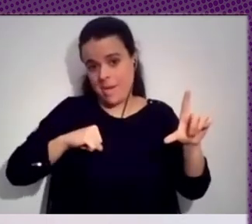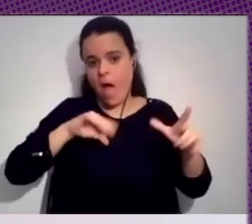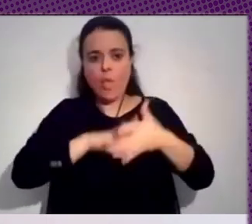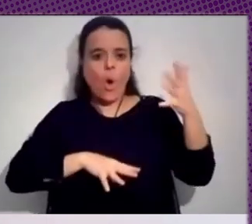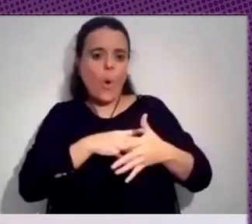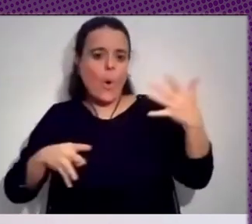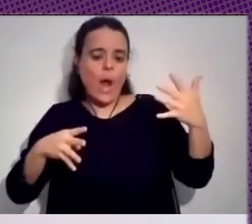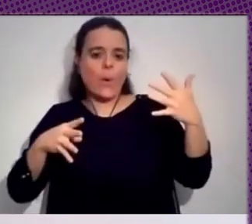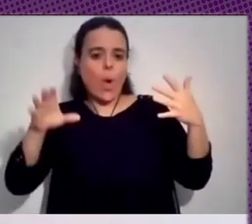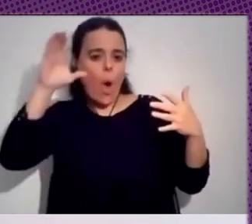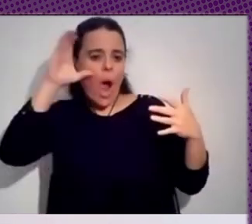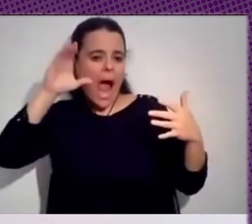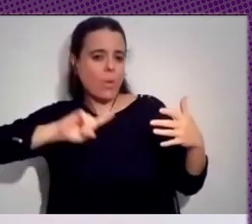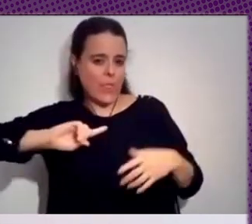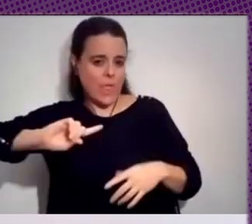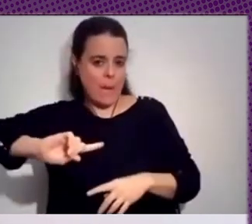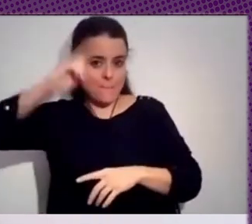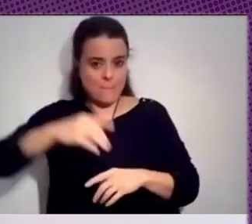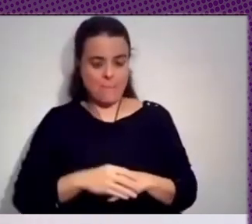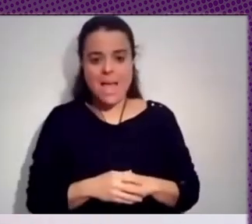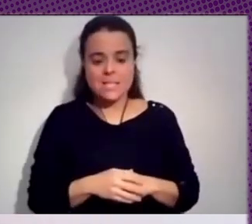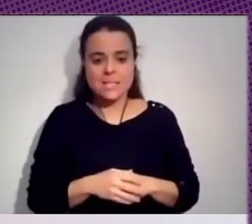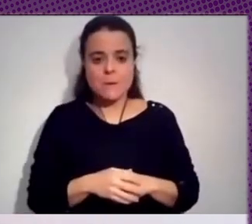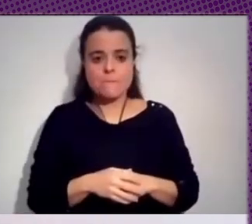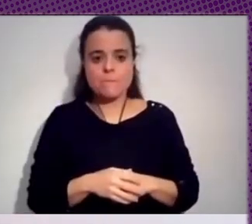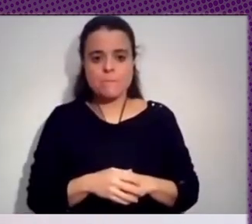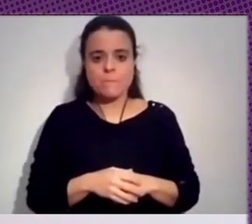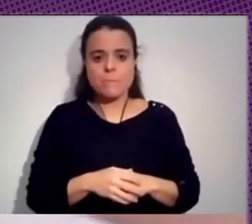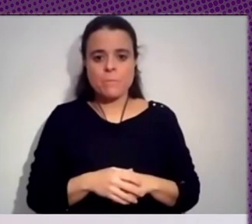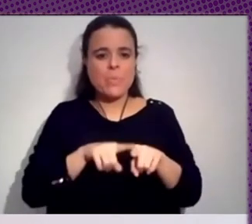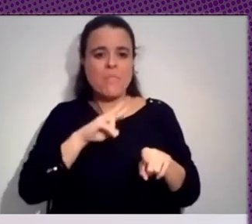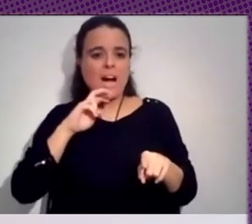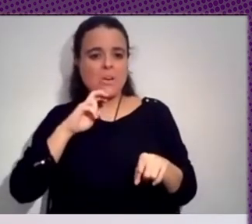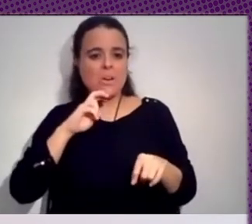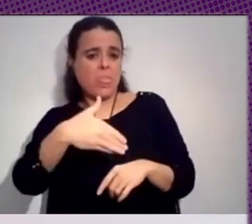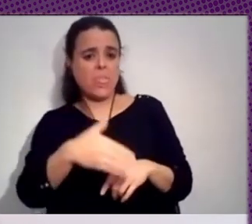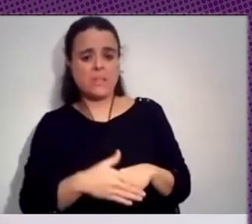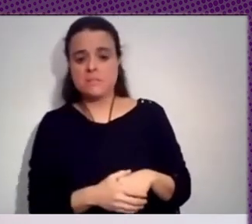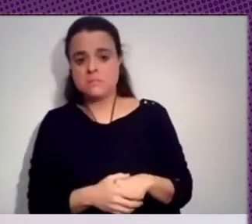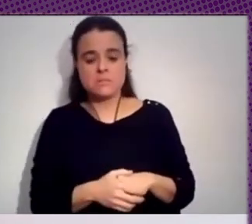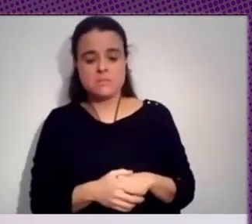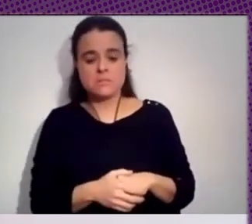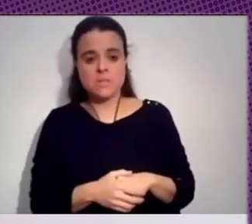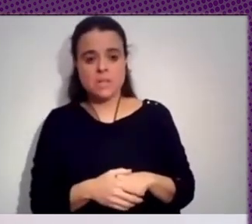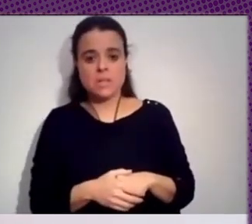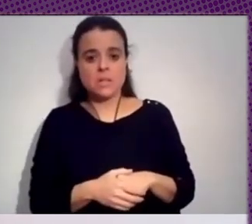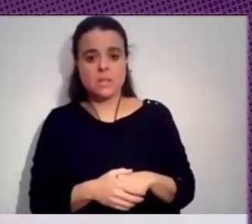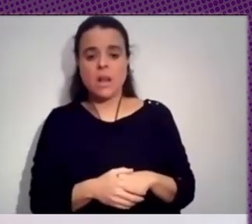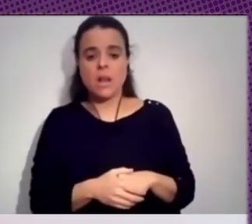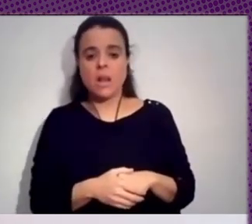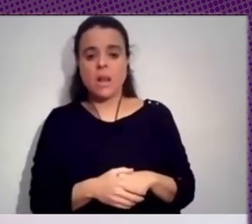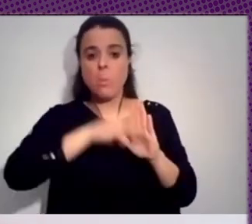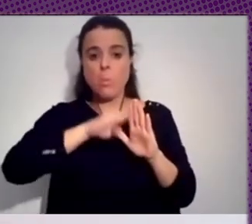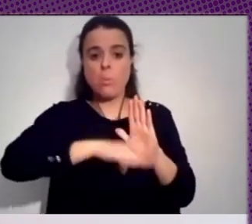audiencia en prime time es reality show donde se deshumaniza muchas veces los valores donde el que gana el programa es el